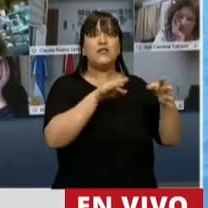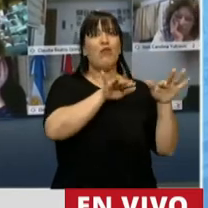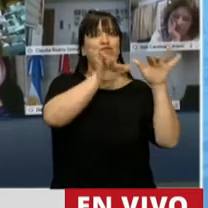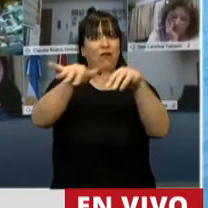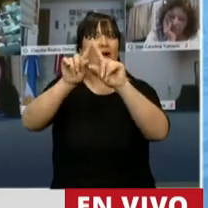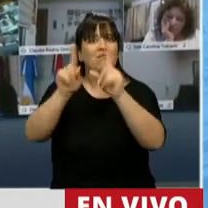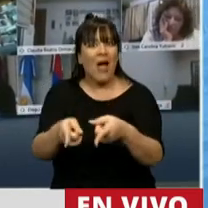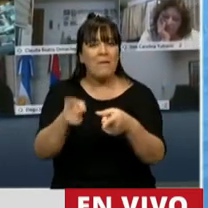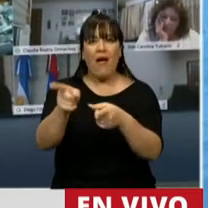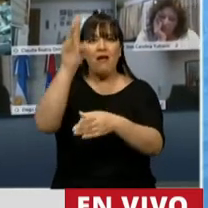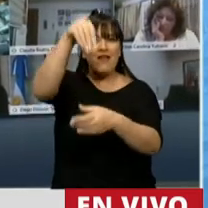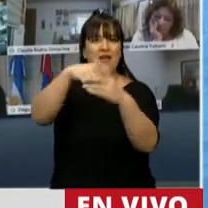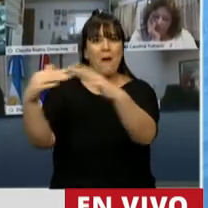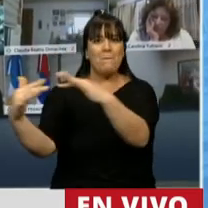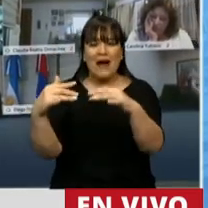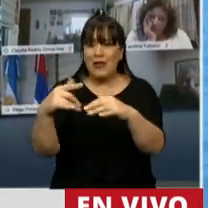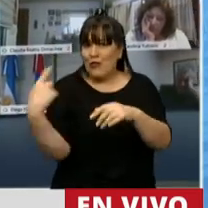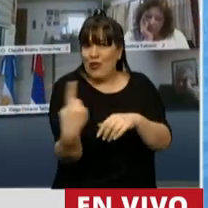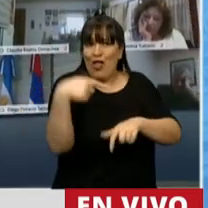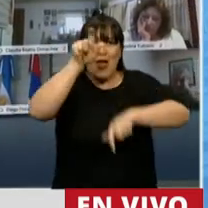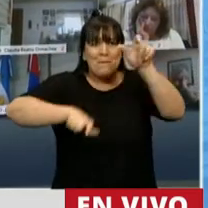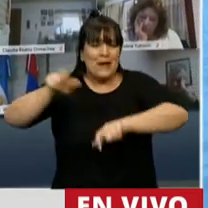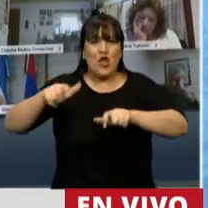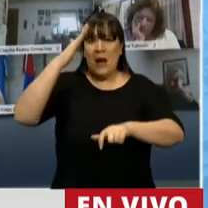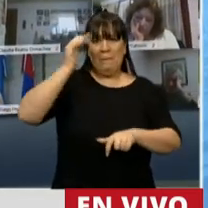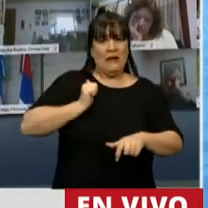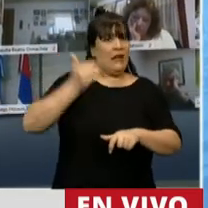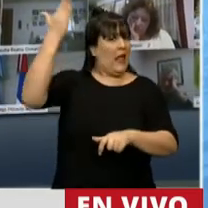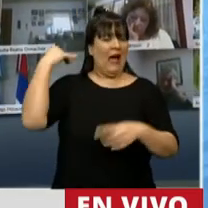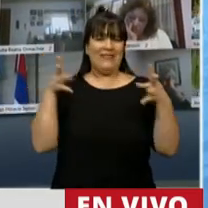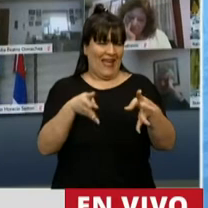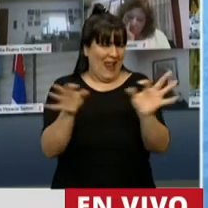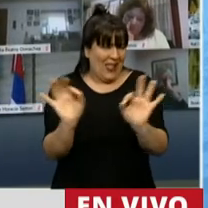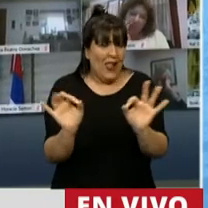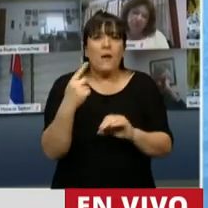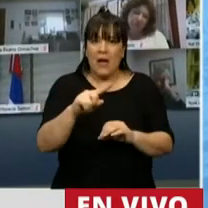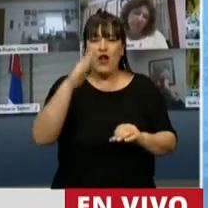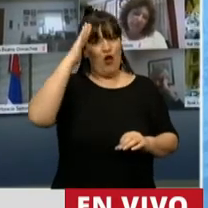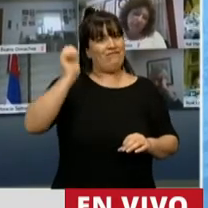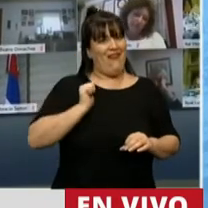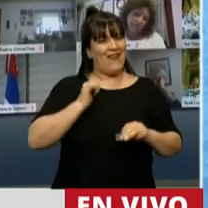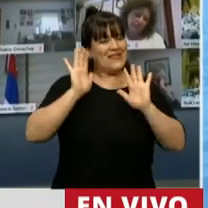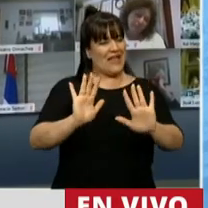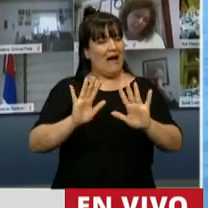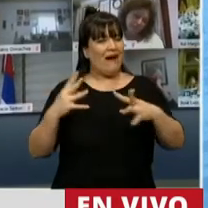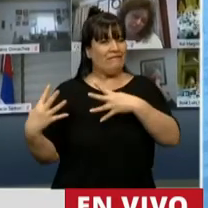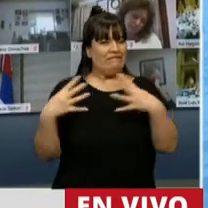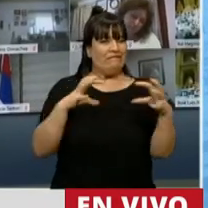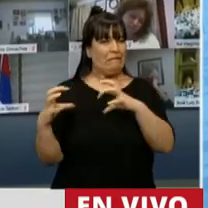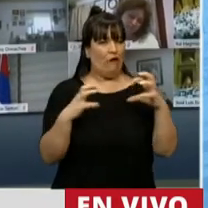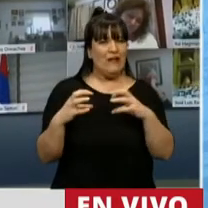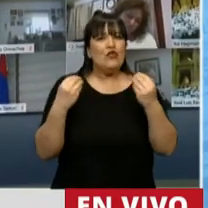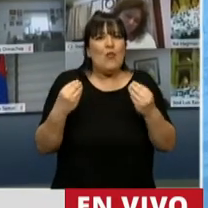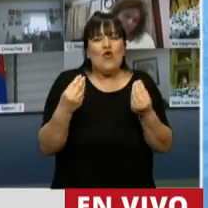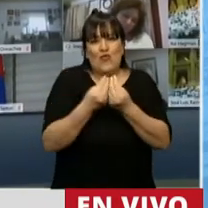Y participamos de un partido en donde nos vinculamos. Militares que no habían estado en la guerra, pero que tenían ese conflicto con nosotros porque muchos